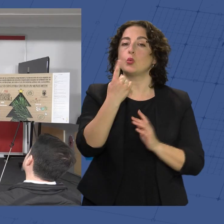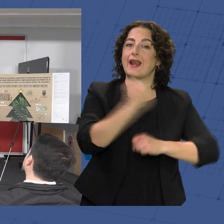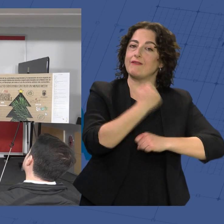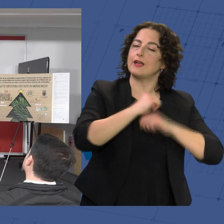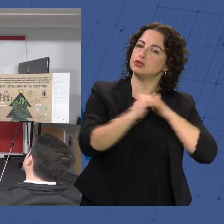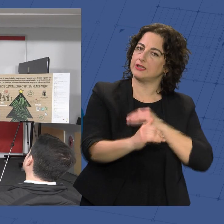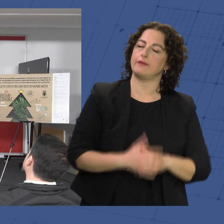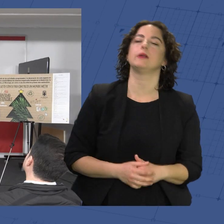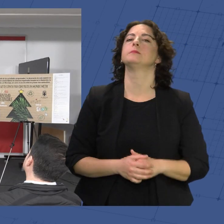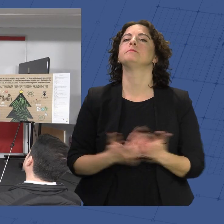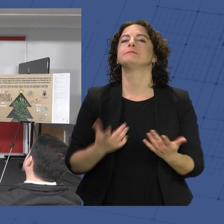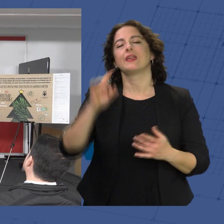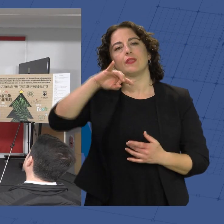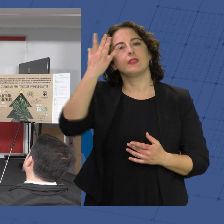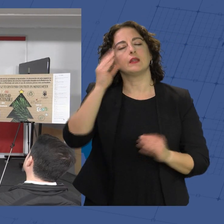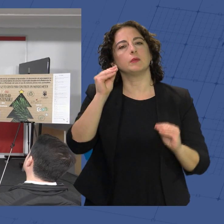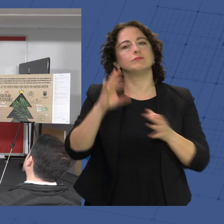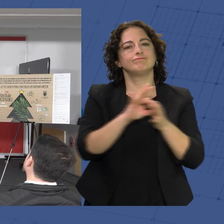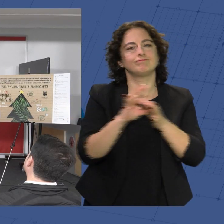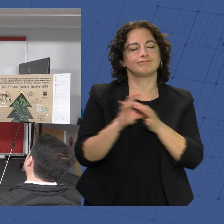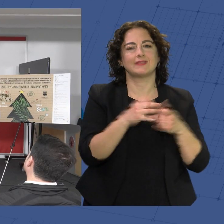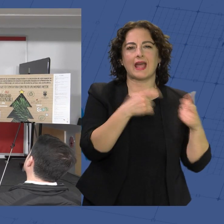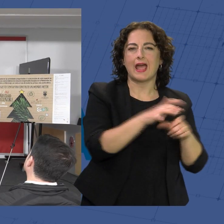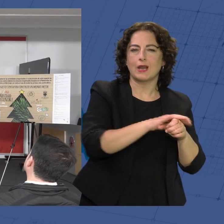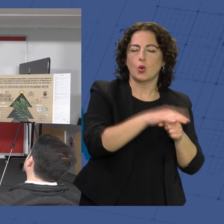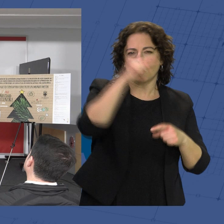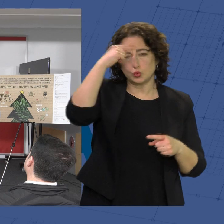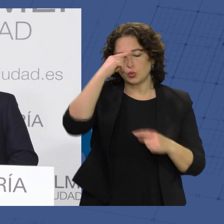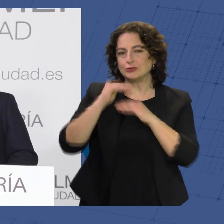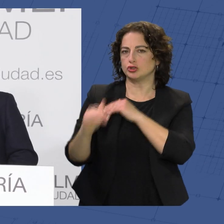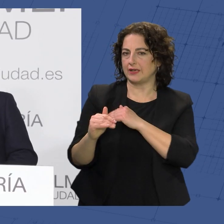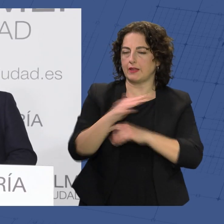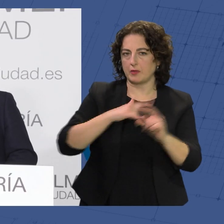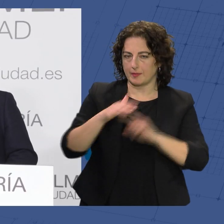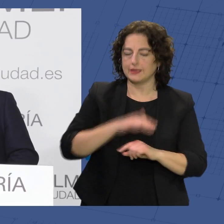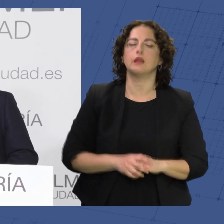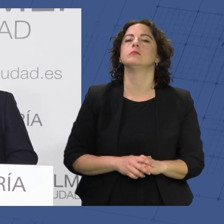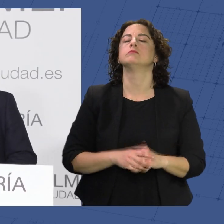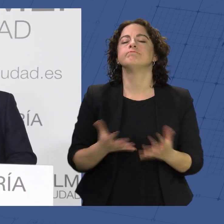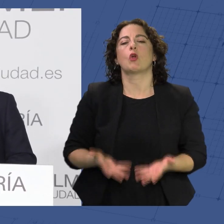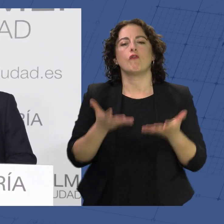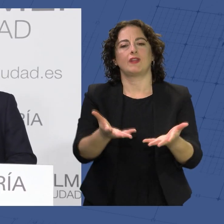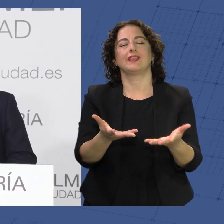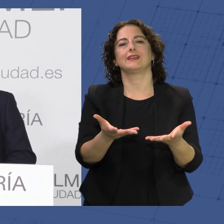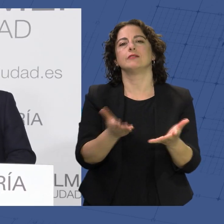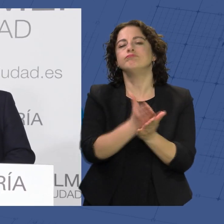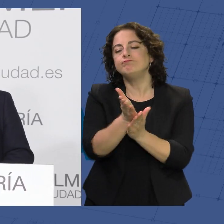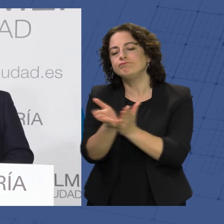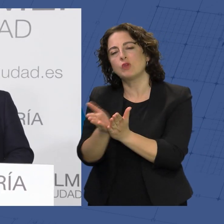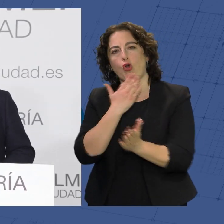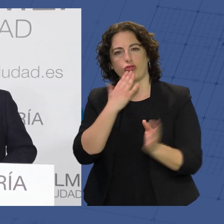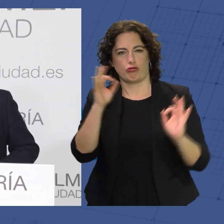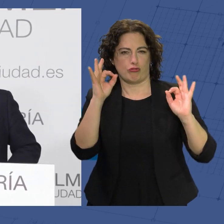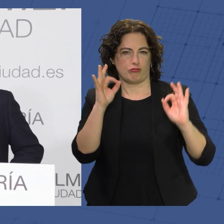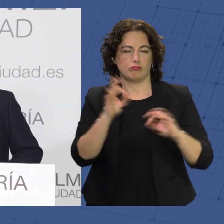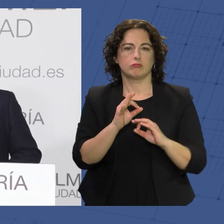Sostenible, una iniciativa conjunta de las áreas de Cultura y Sostenibilidad Ambiental para ofrecer alternativas de ocio en esta época